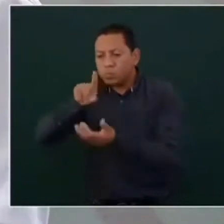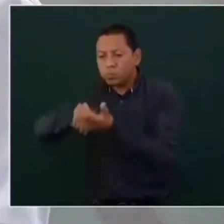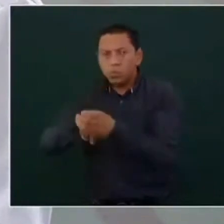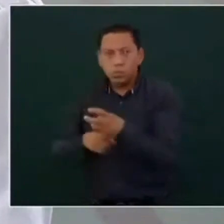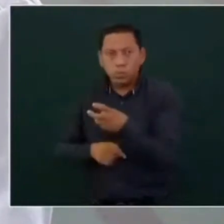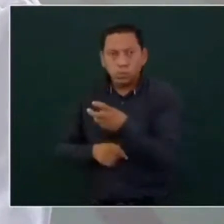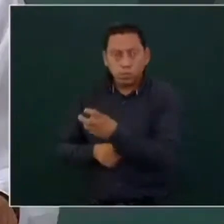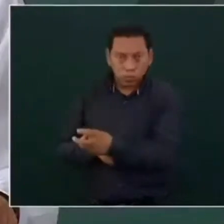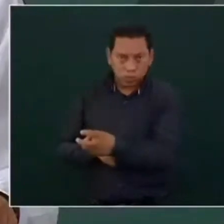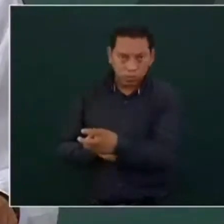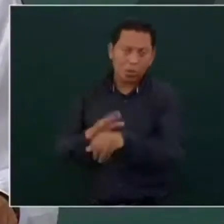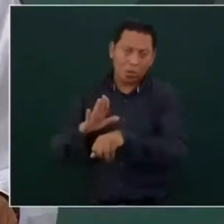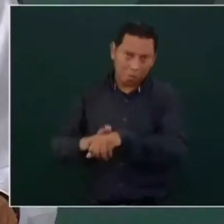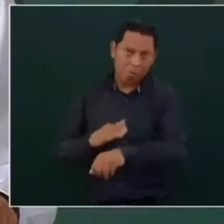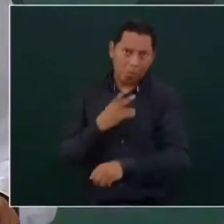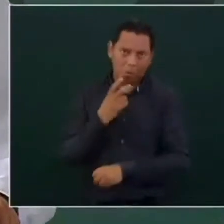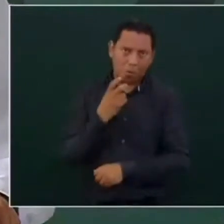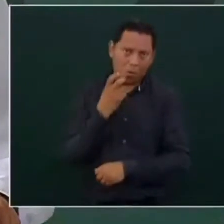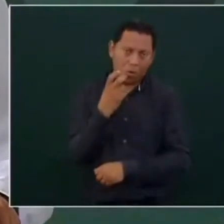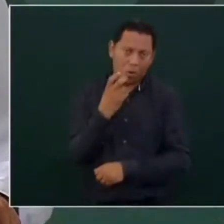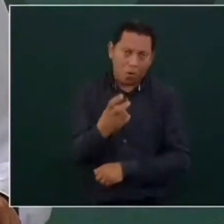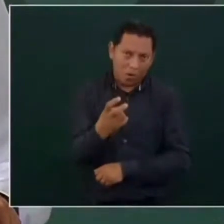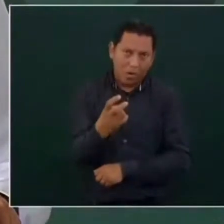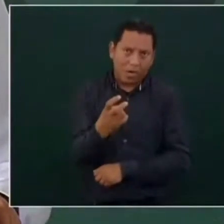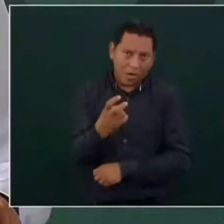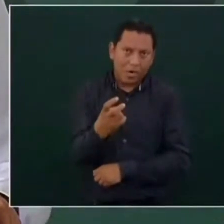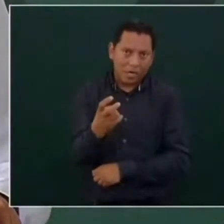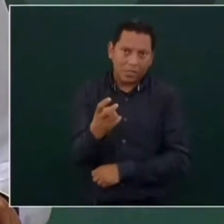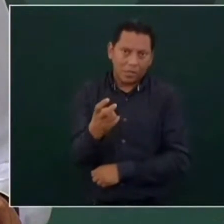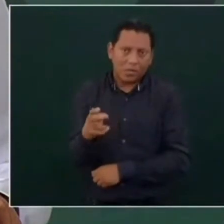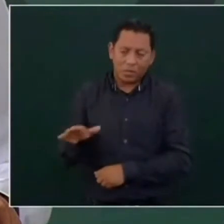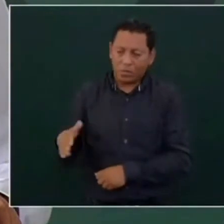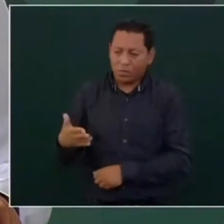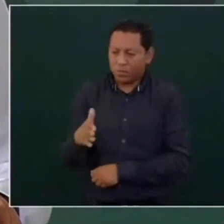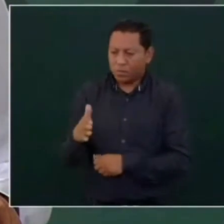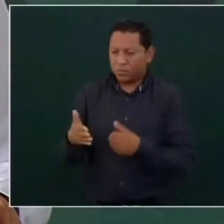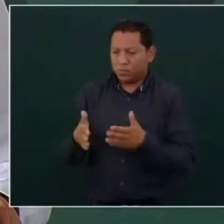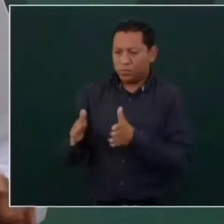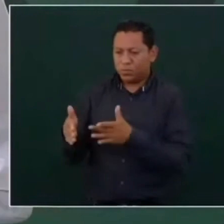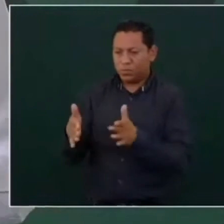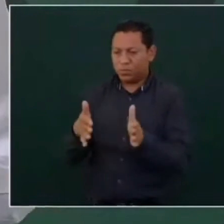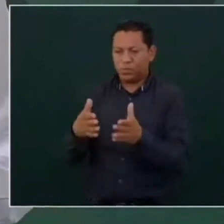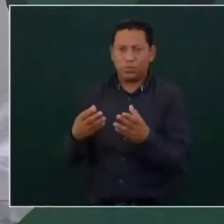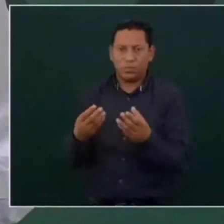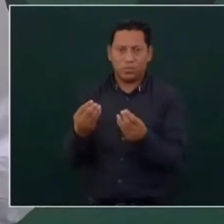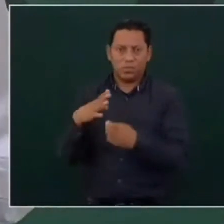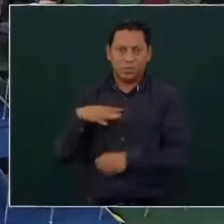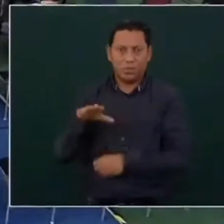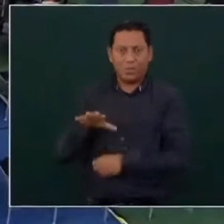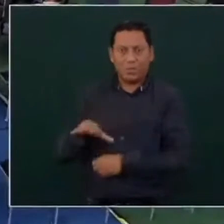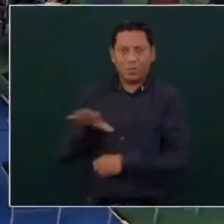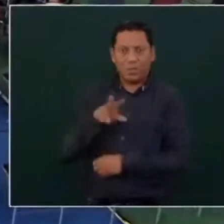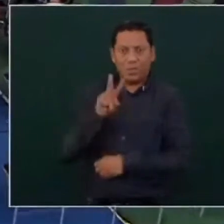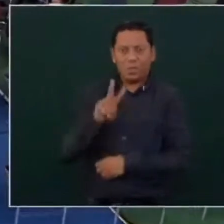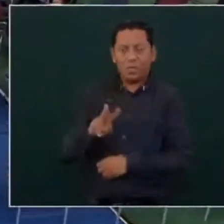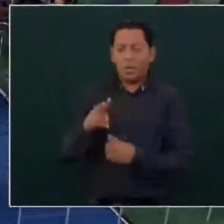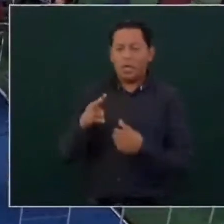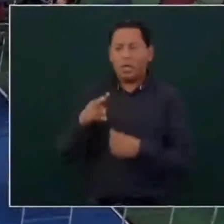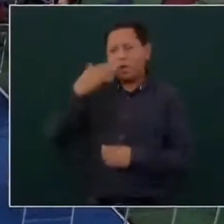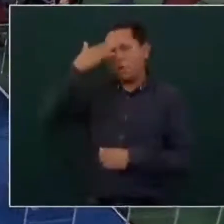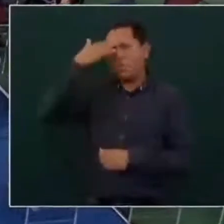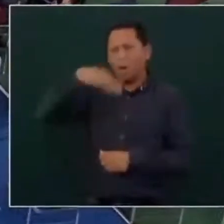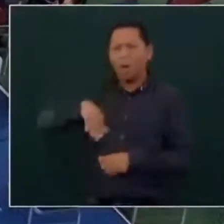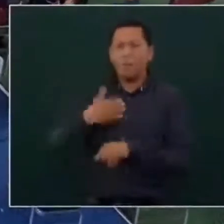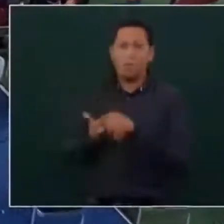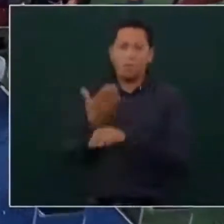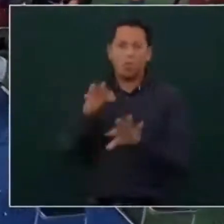por eso ha permitido la reproducción de esta especie. Entonces, sí estoy consciente, ¿no?,